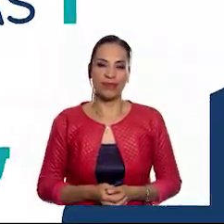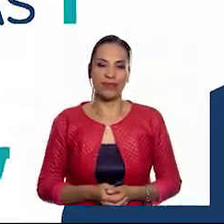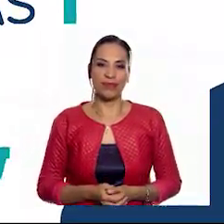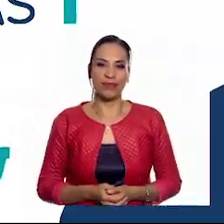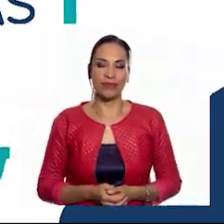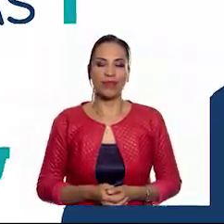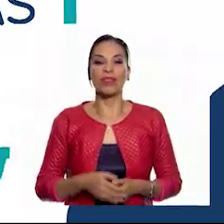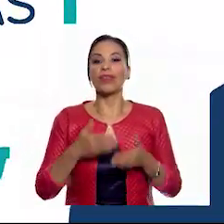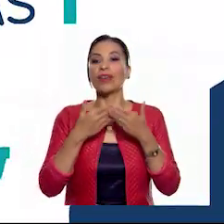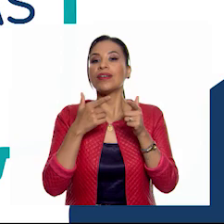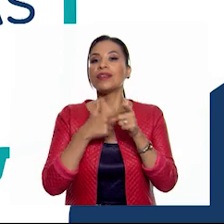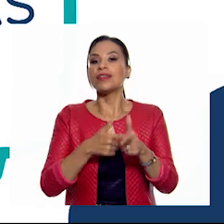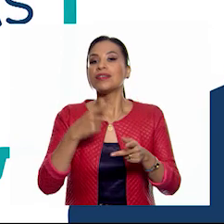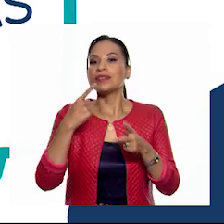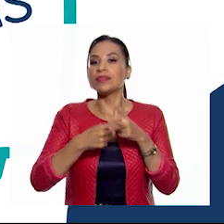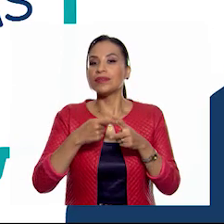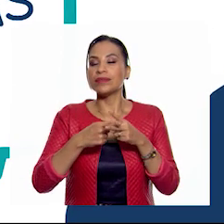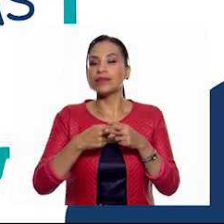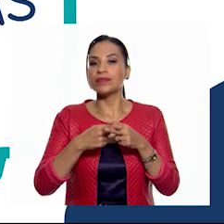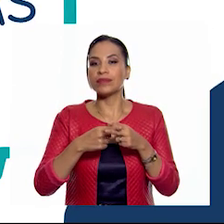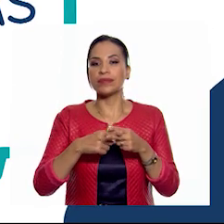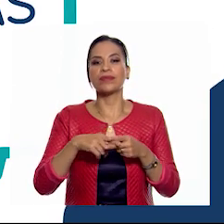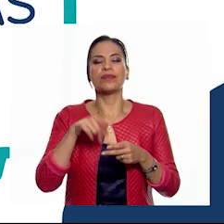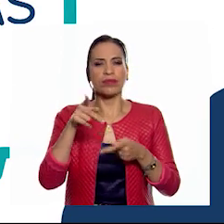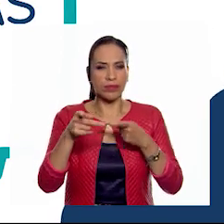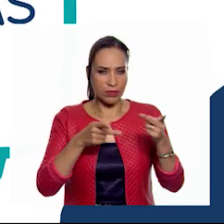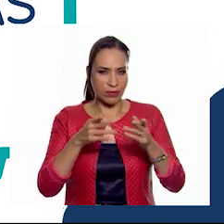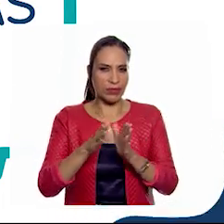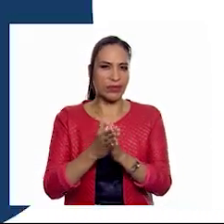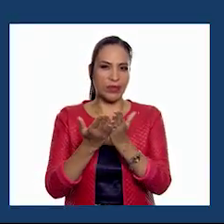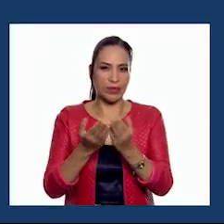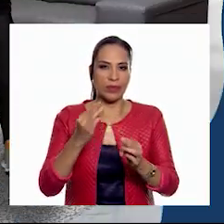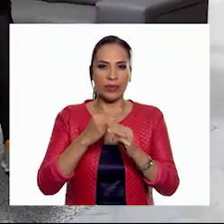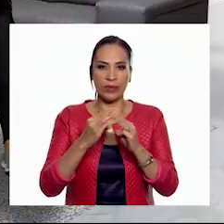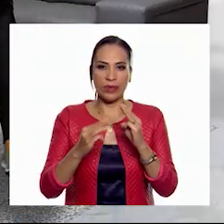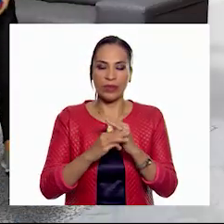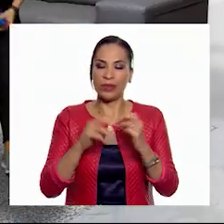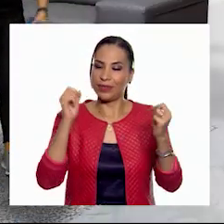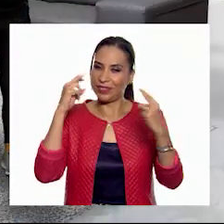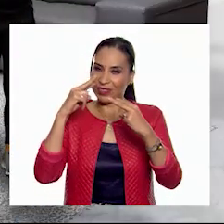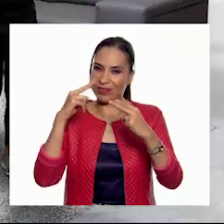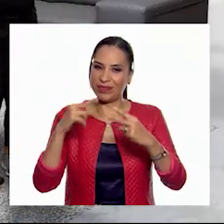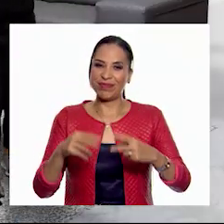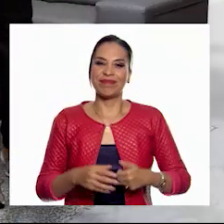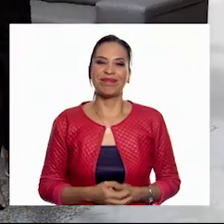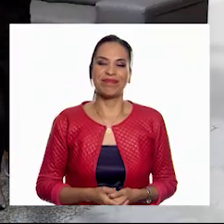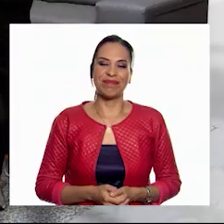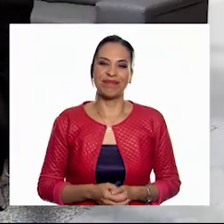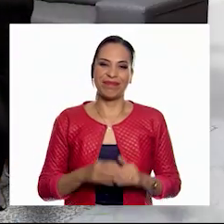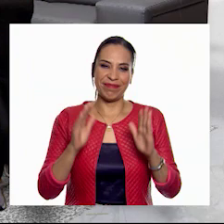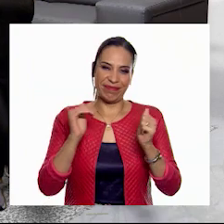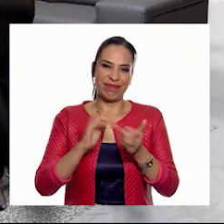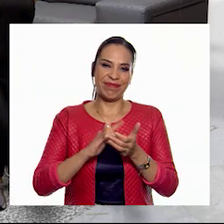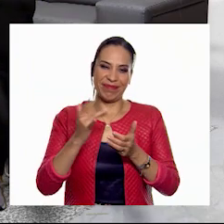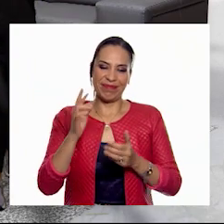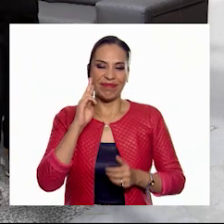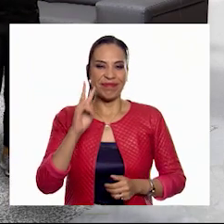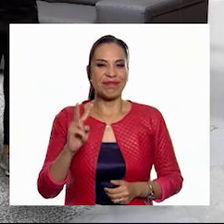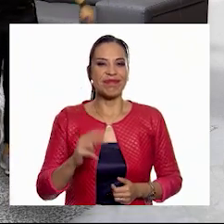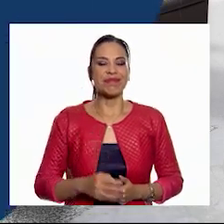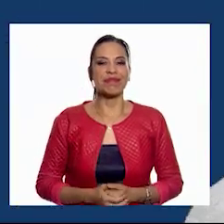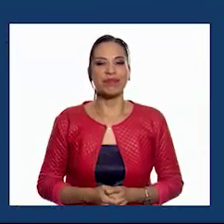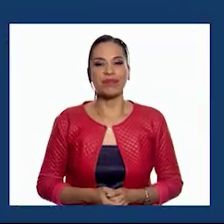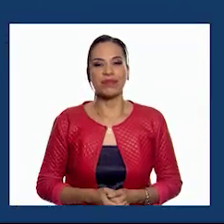A continuación, matemáticas. Ven preparando tus libros y material. ¡Nos vemos! ¡Gracias! ¡Adiós!